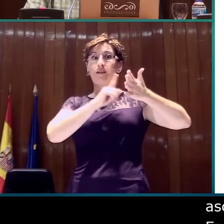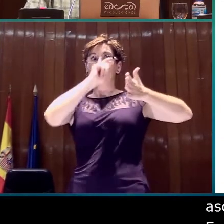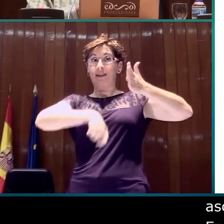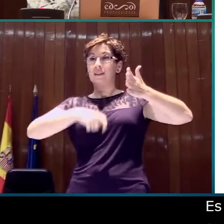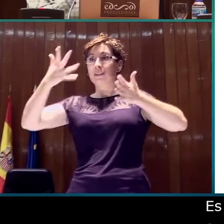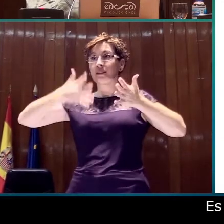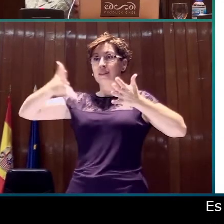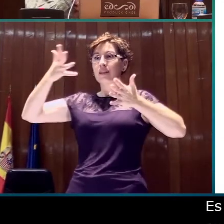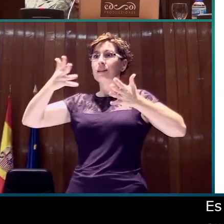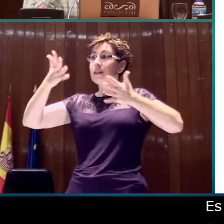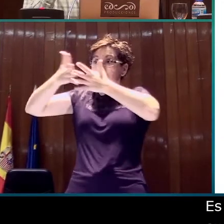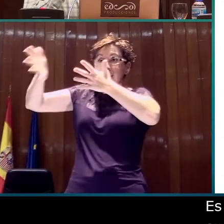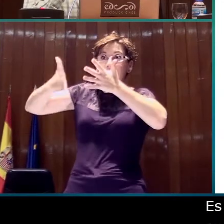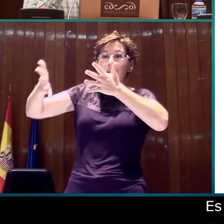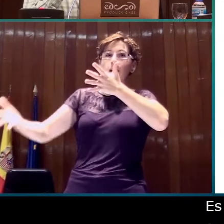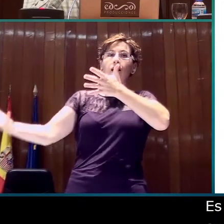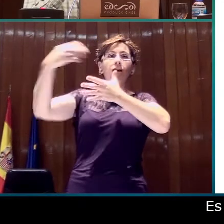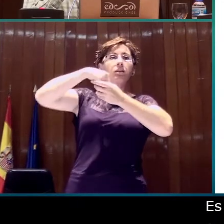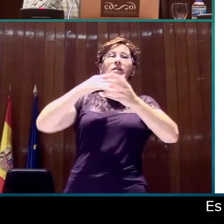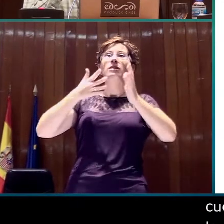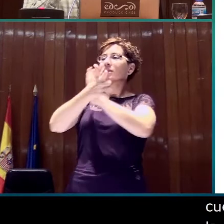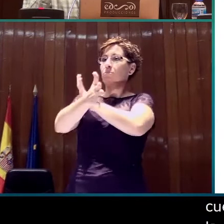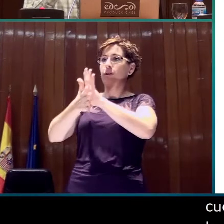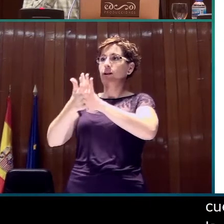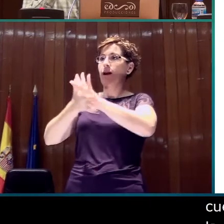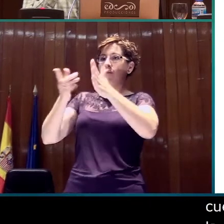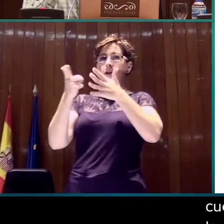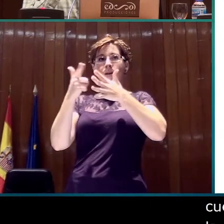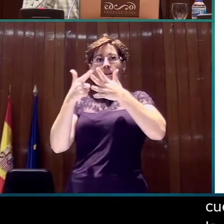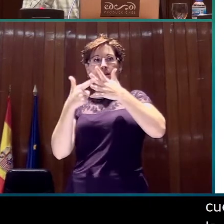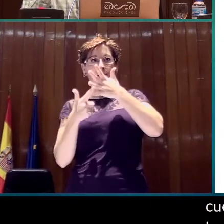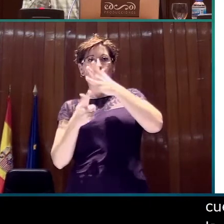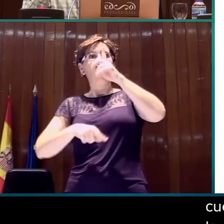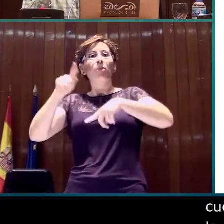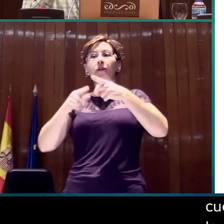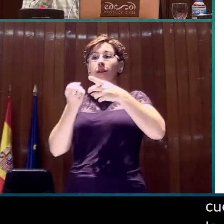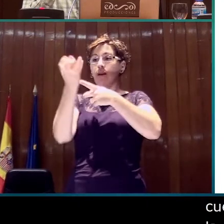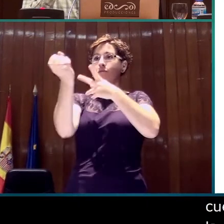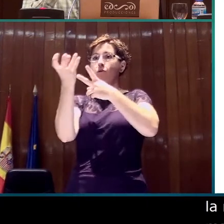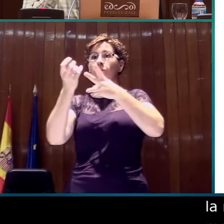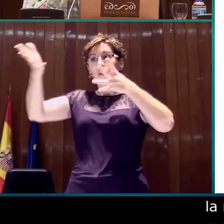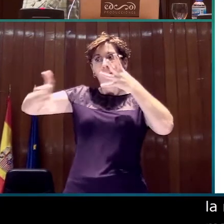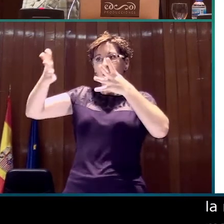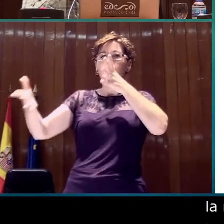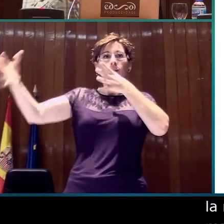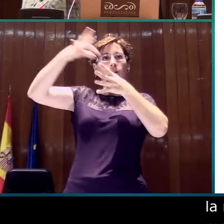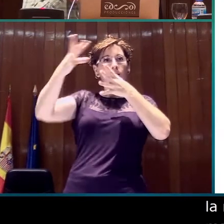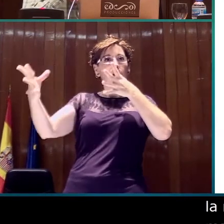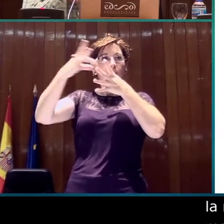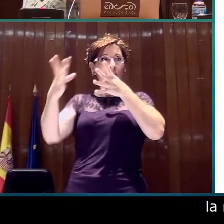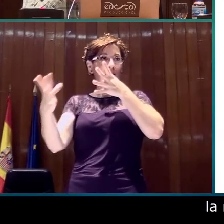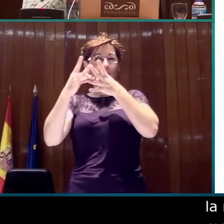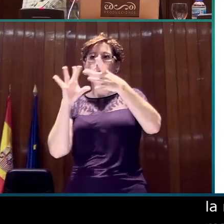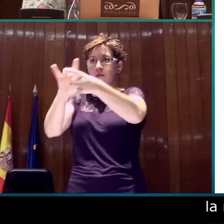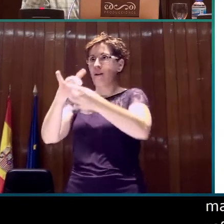a los elementos de la boyalista. Estamos especificando qué elemento es cada uno o estoy dando información de cada uno de los elementos referidos por cada uno de los dedos